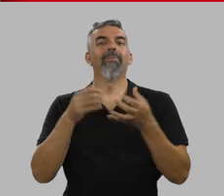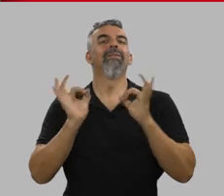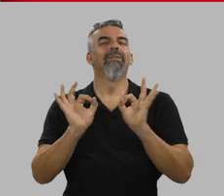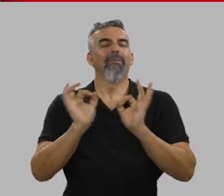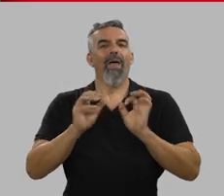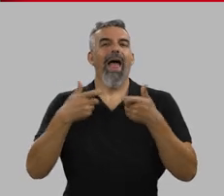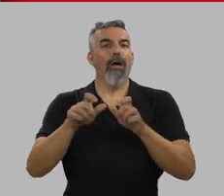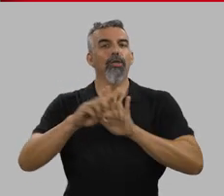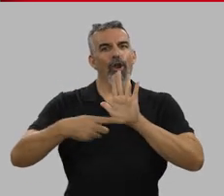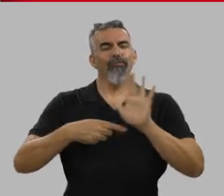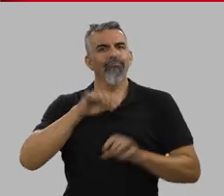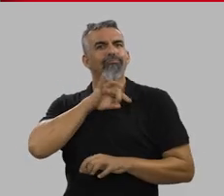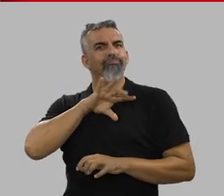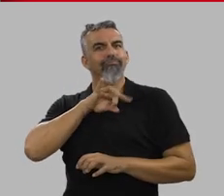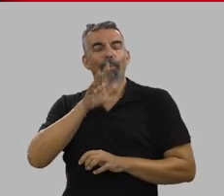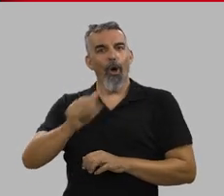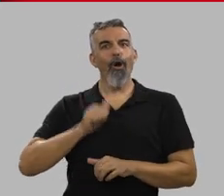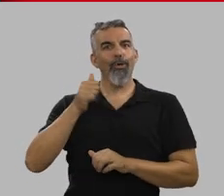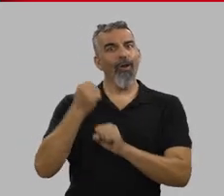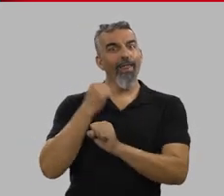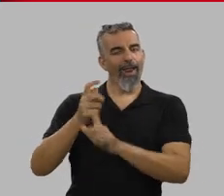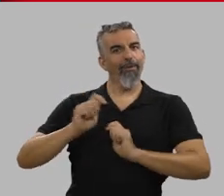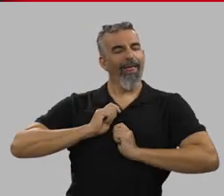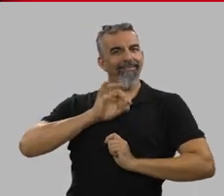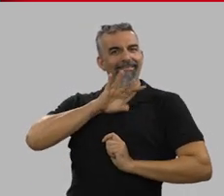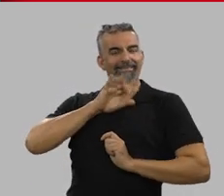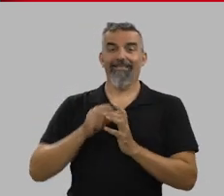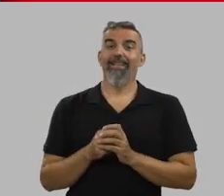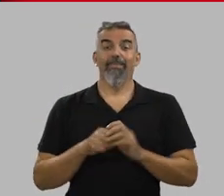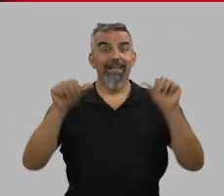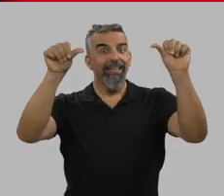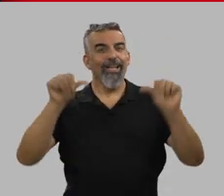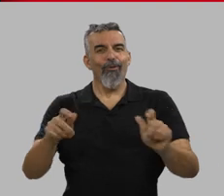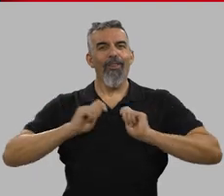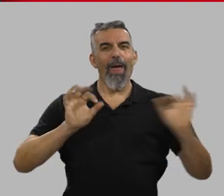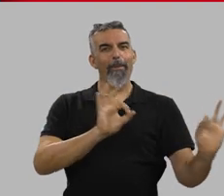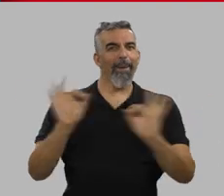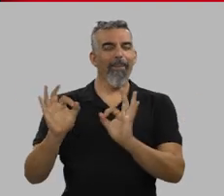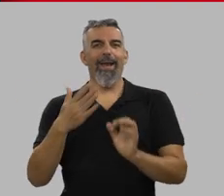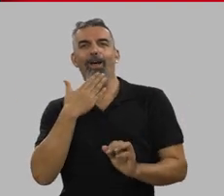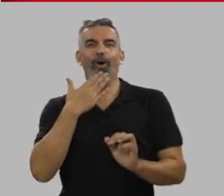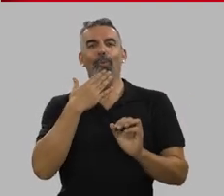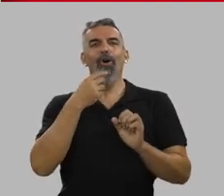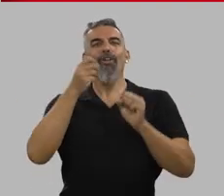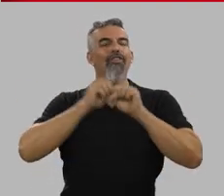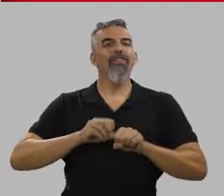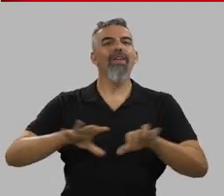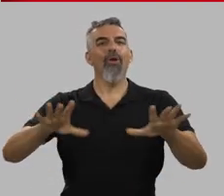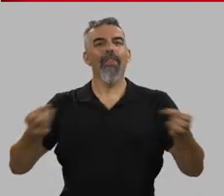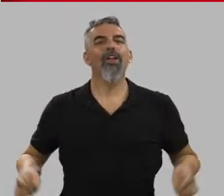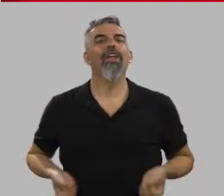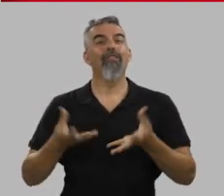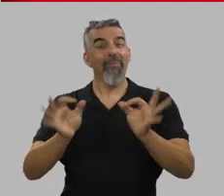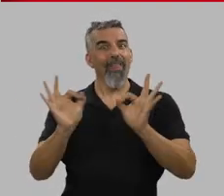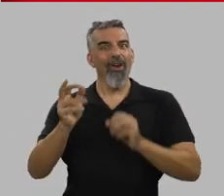prácticas en Deloitte Legal y estoy muy contento por tener esta oportunidad laboral. El título nos prepara también como